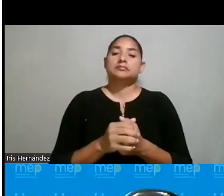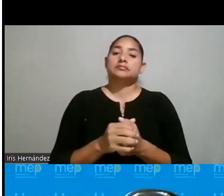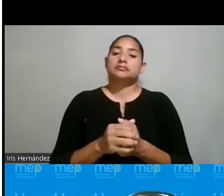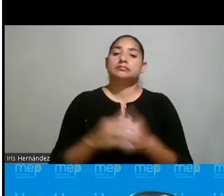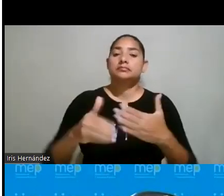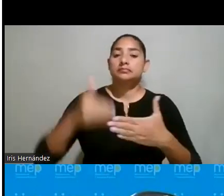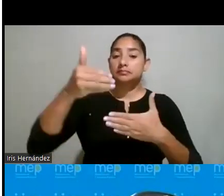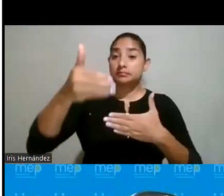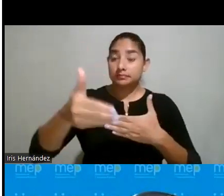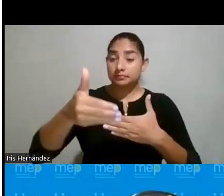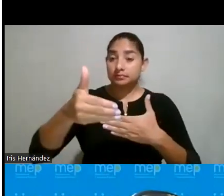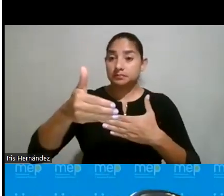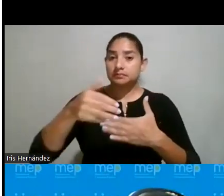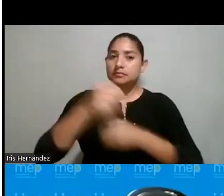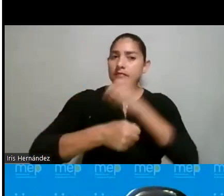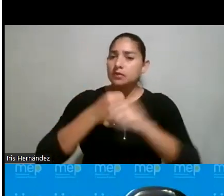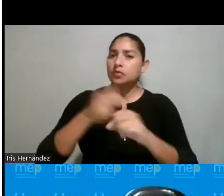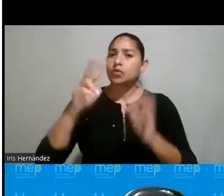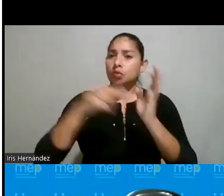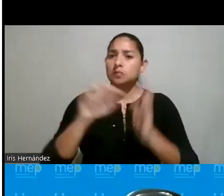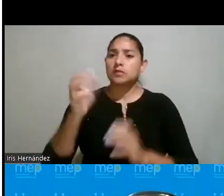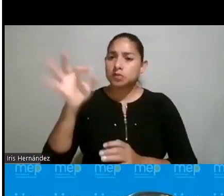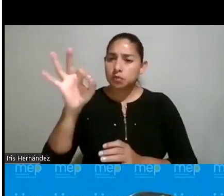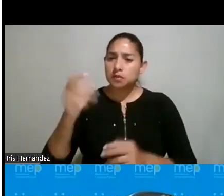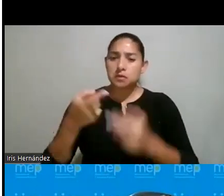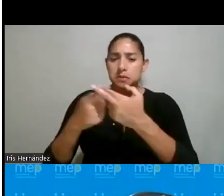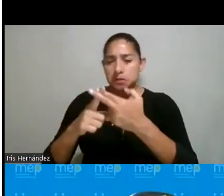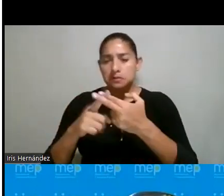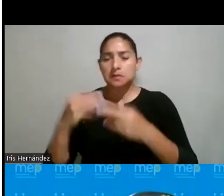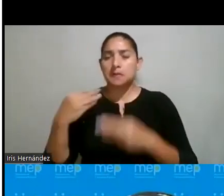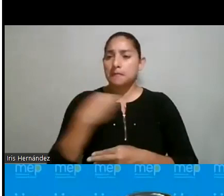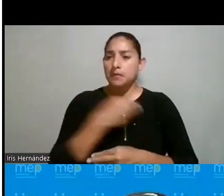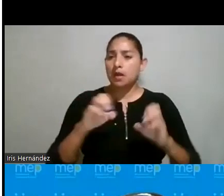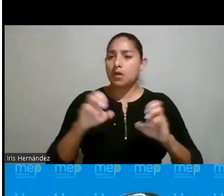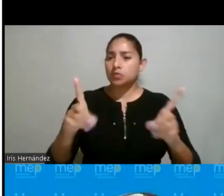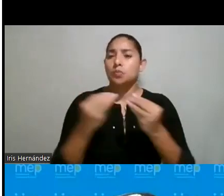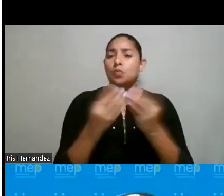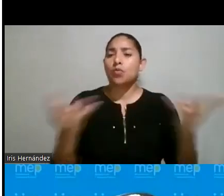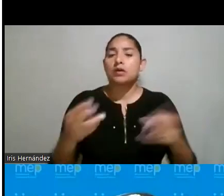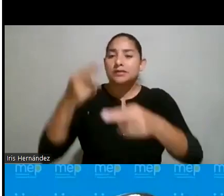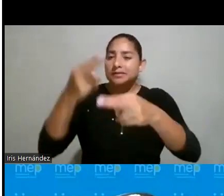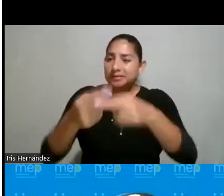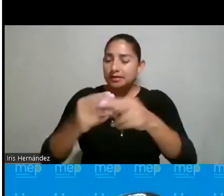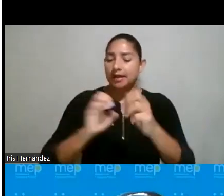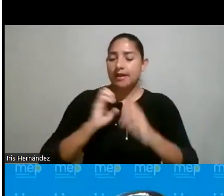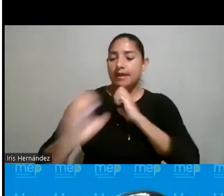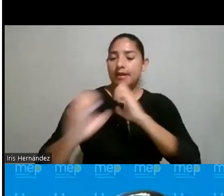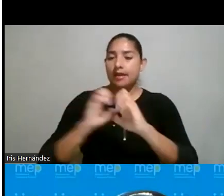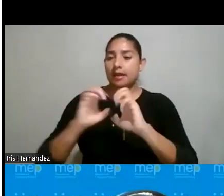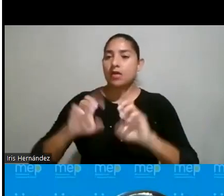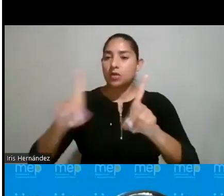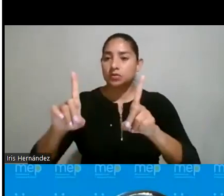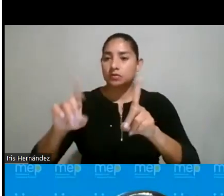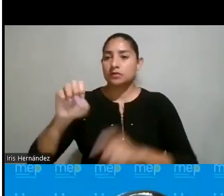Posteriormente, a partir del año 2019, se implementa en el Ministerio de Educación Pública lo que denominamos la Estrategia Educación STEAM.